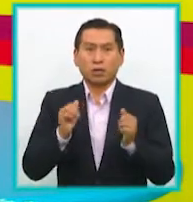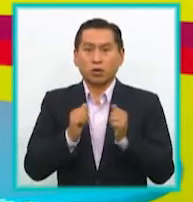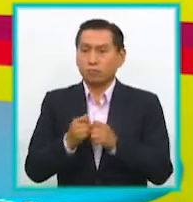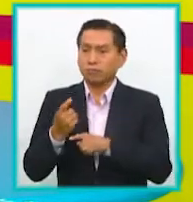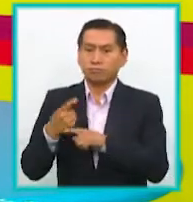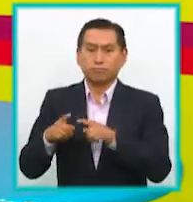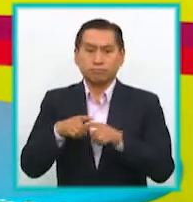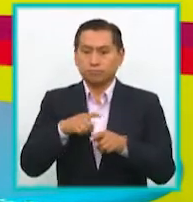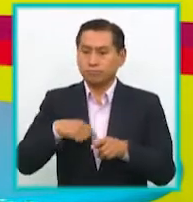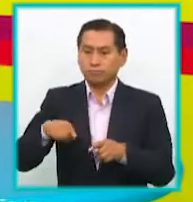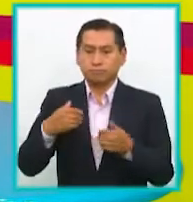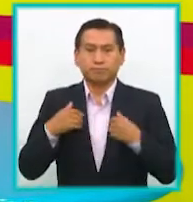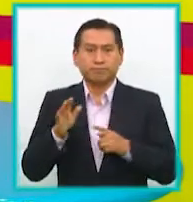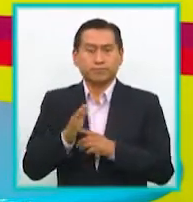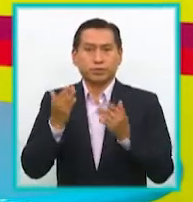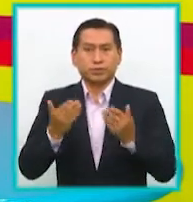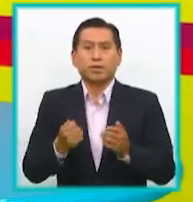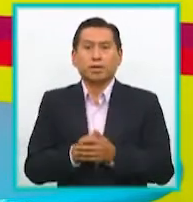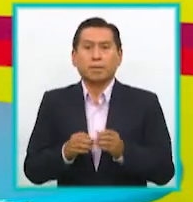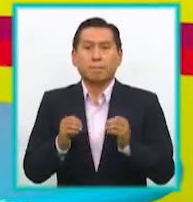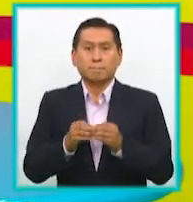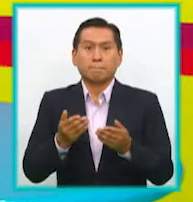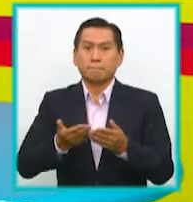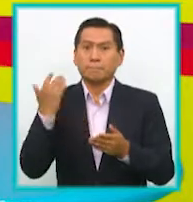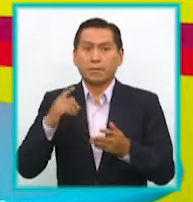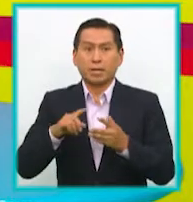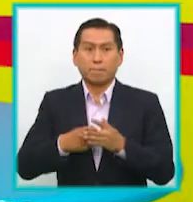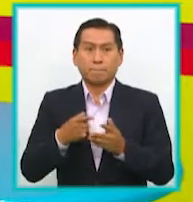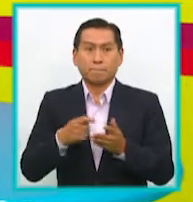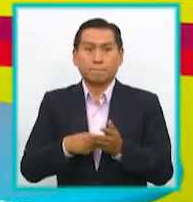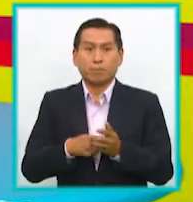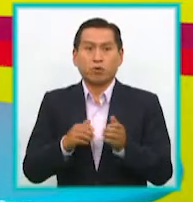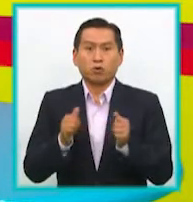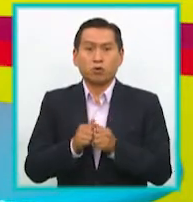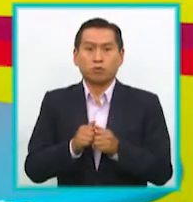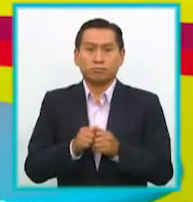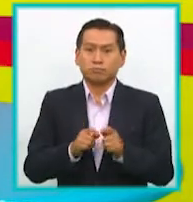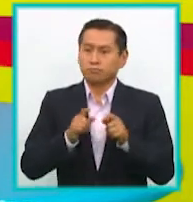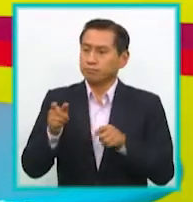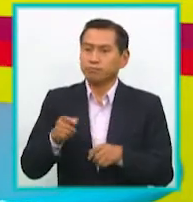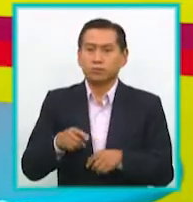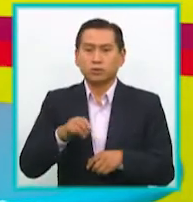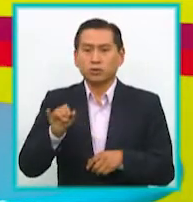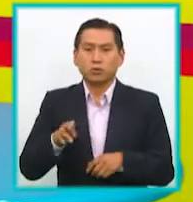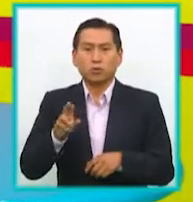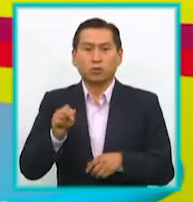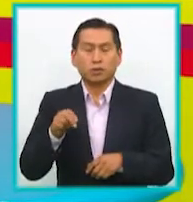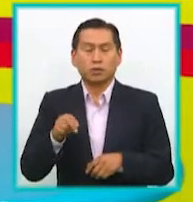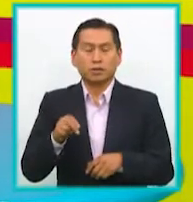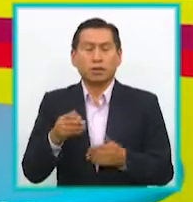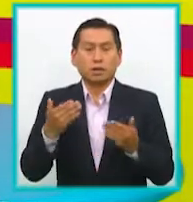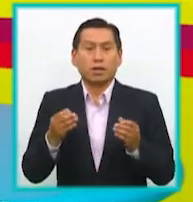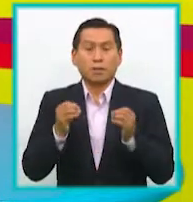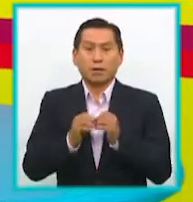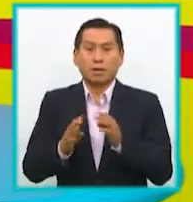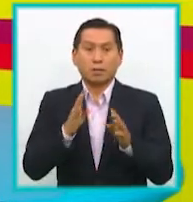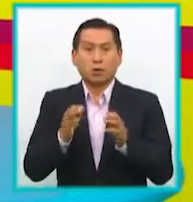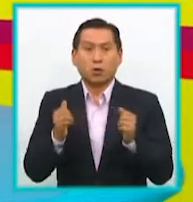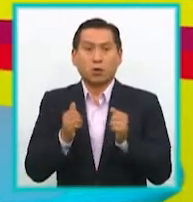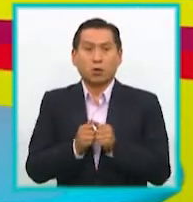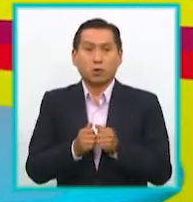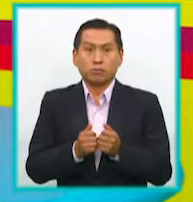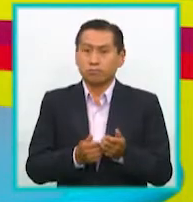una de estas propuestas en nuestro espacio, de hecho ya lo hemos empezado a hacer con la entrevista junto a Juan Pablo Richer y estaremos también conversando